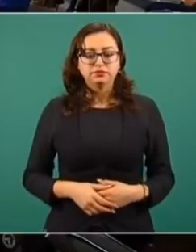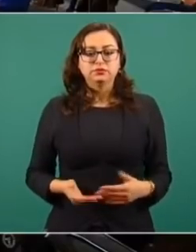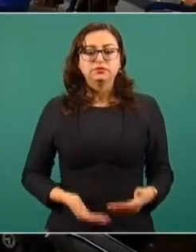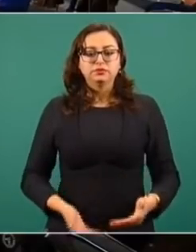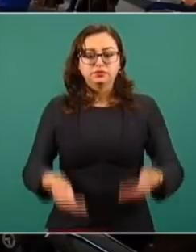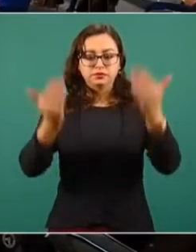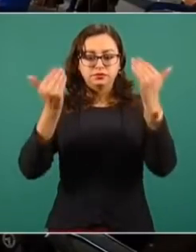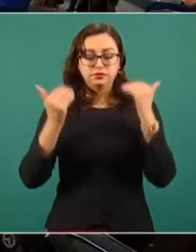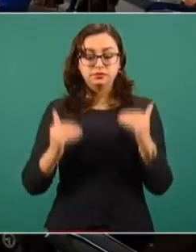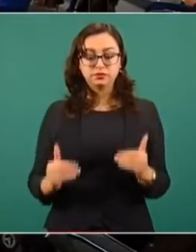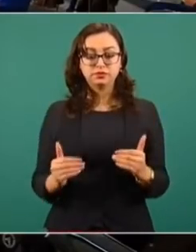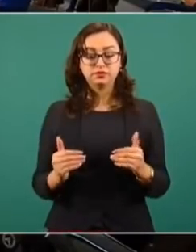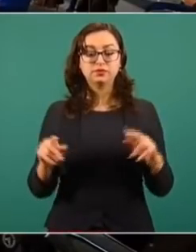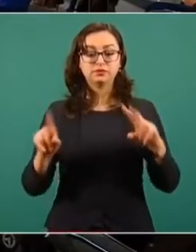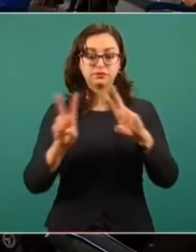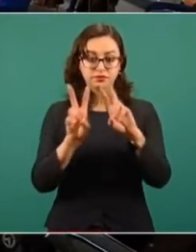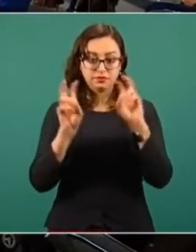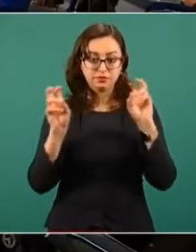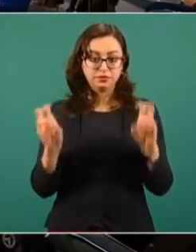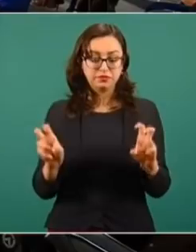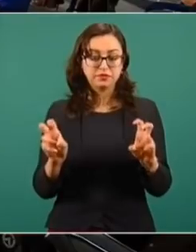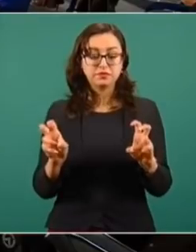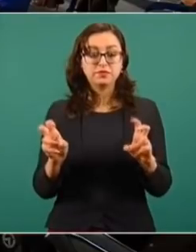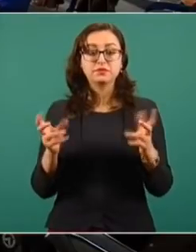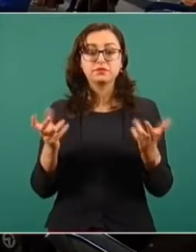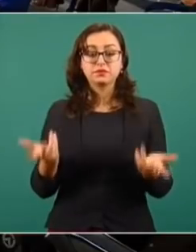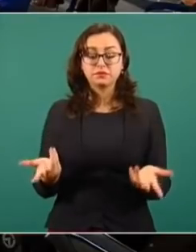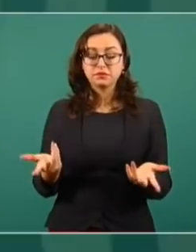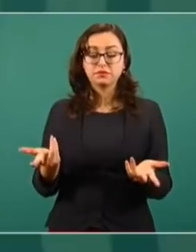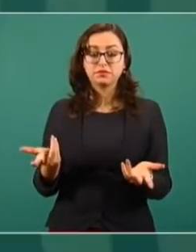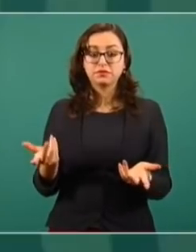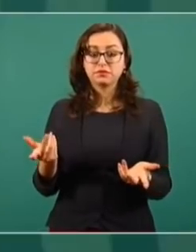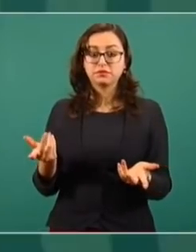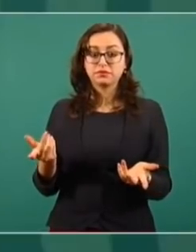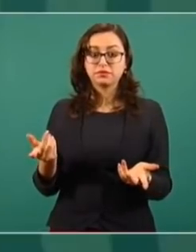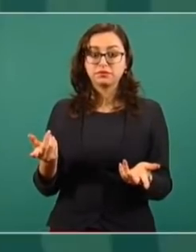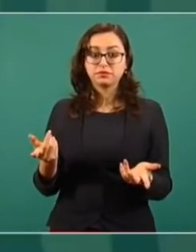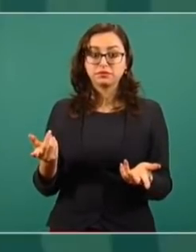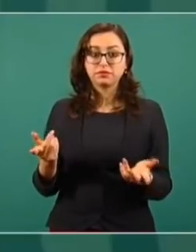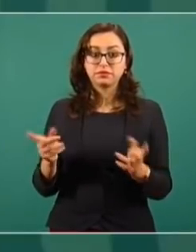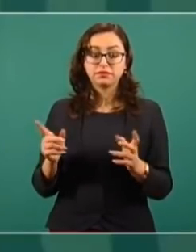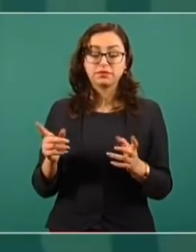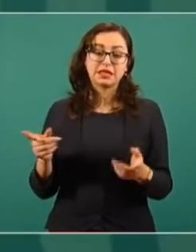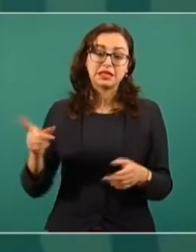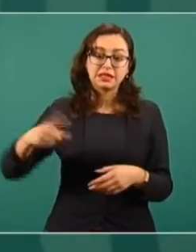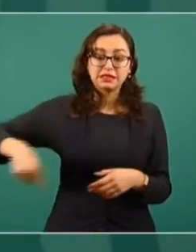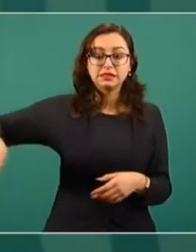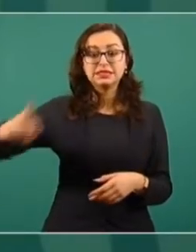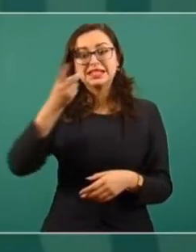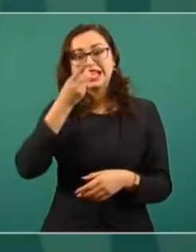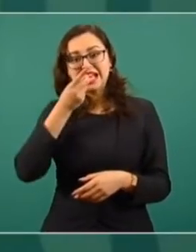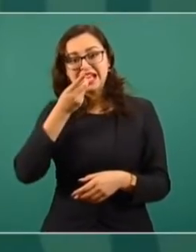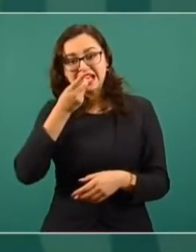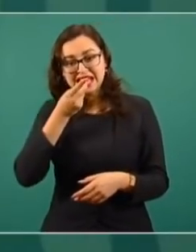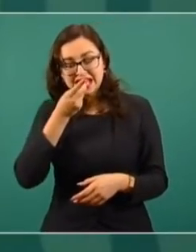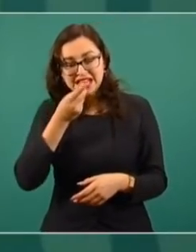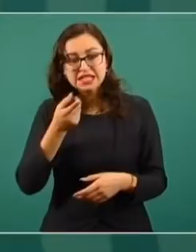cuanto a la parte de estomatología que se da en